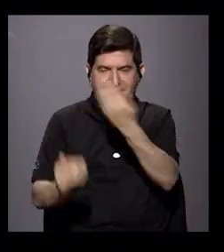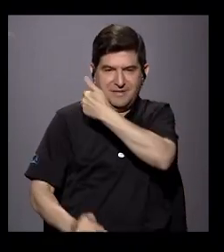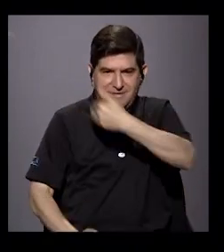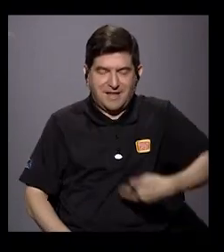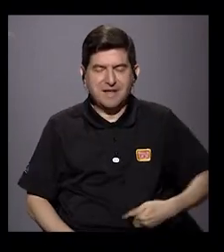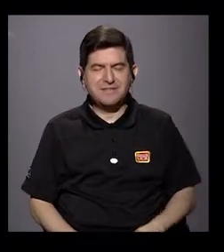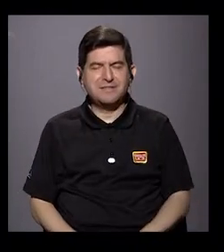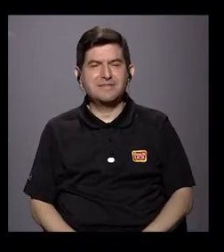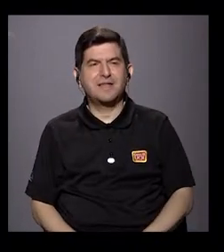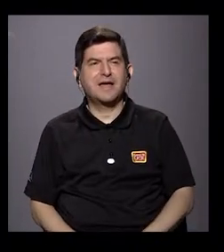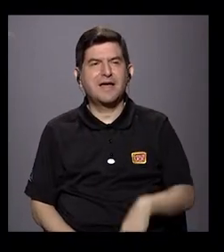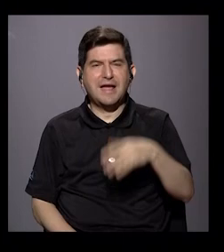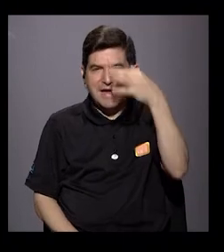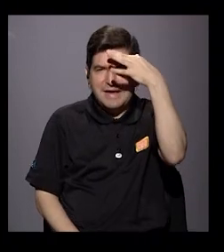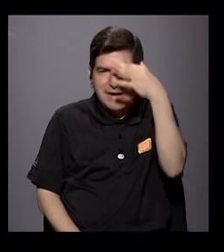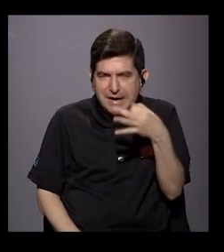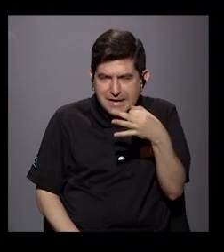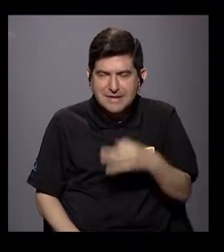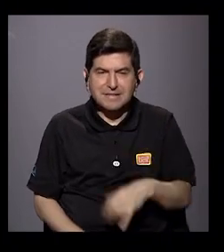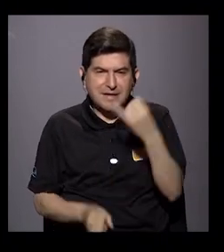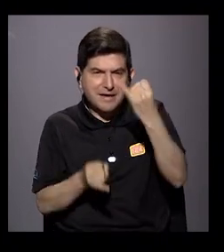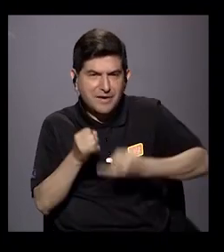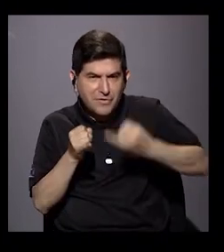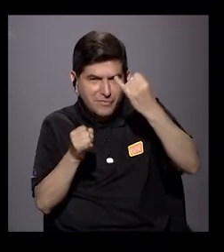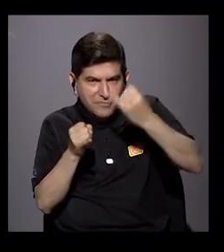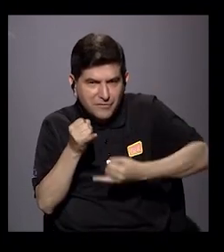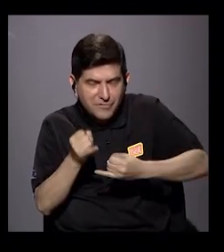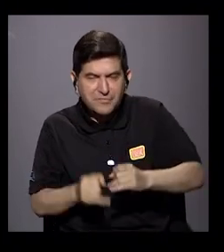que sean verdaderamente al final